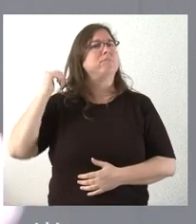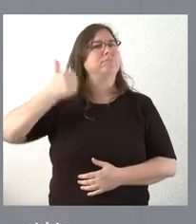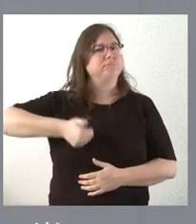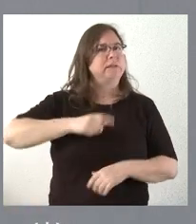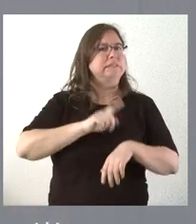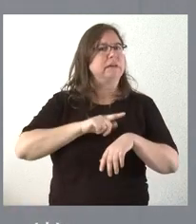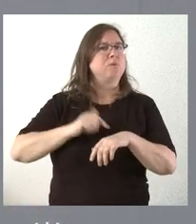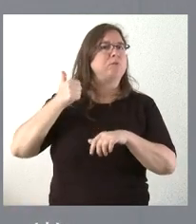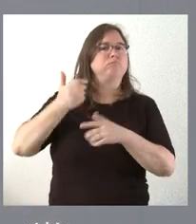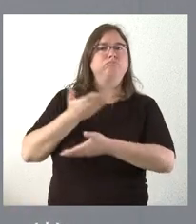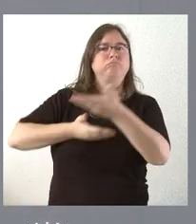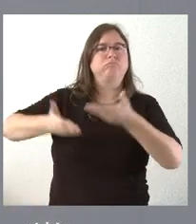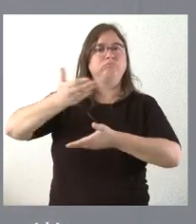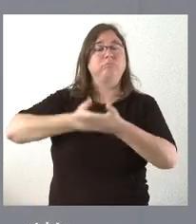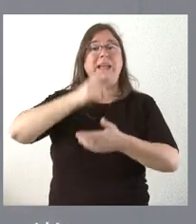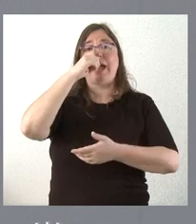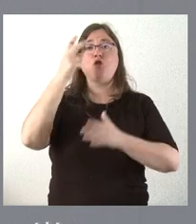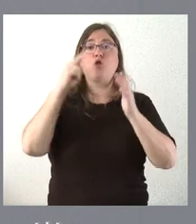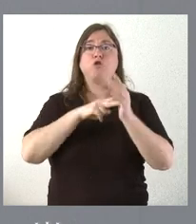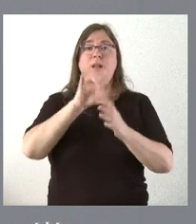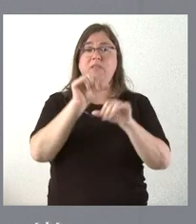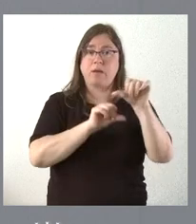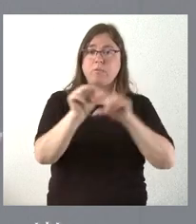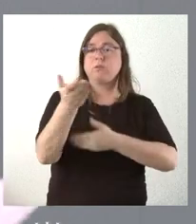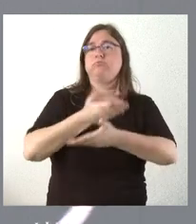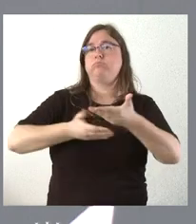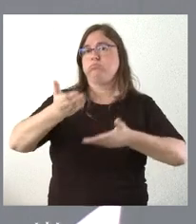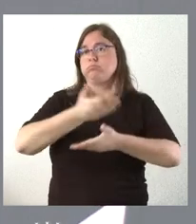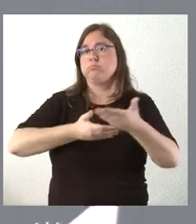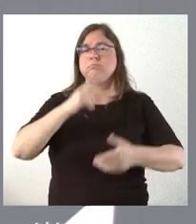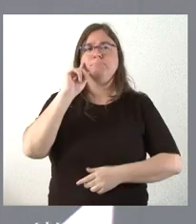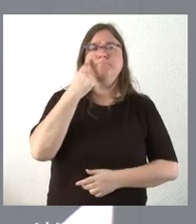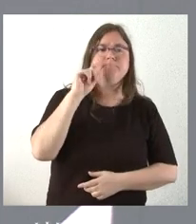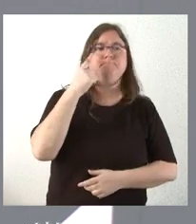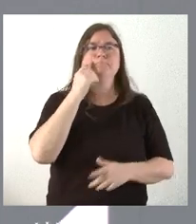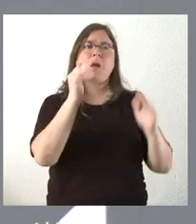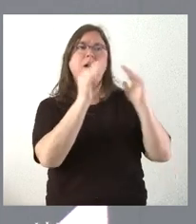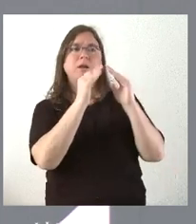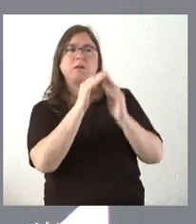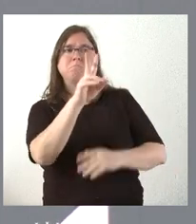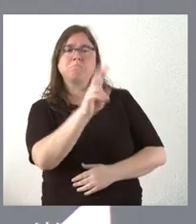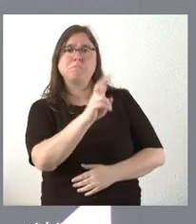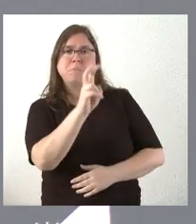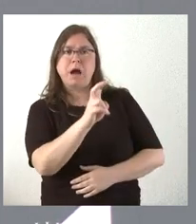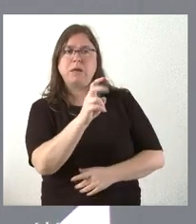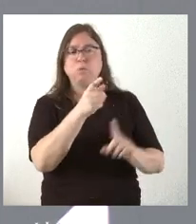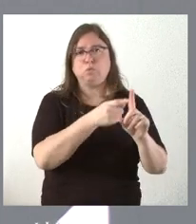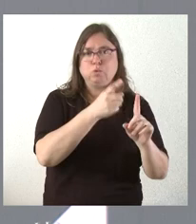durante un tiempo un trabajo con SAREF, en concreto desde el año 2015. Venimos trabajando con ellos, identificando las viviendas, cuáles podían ser